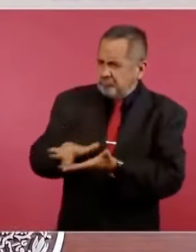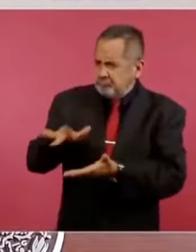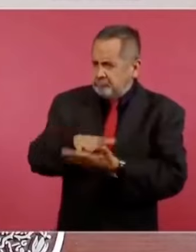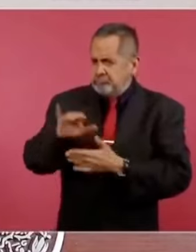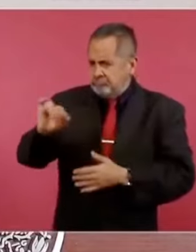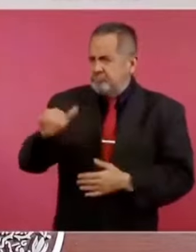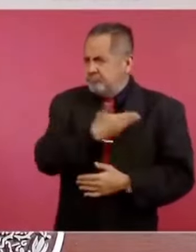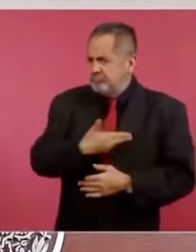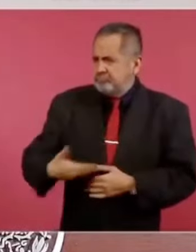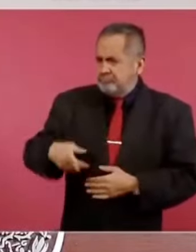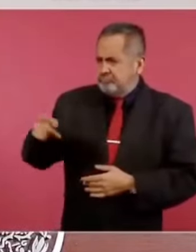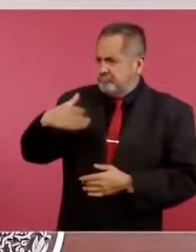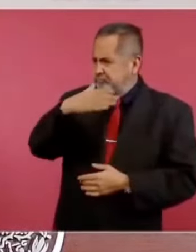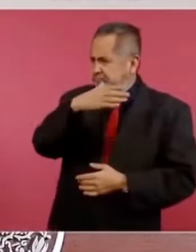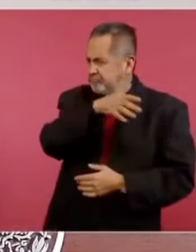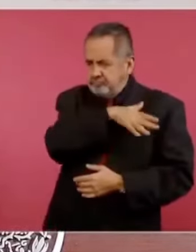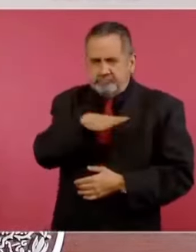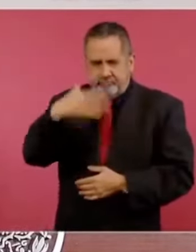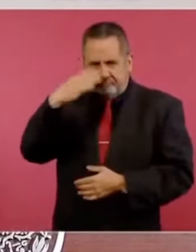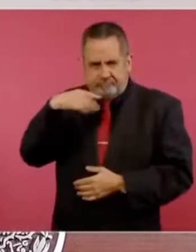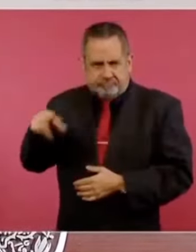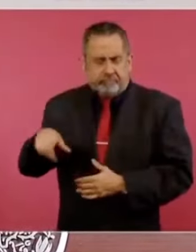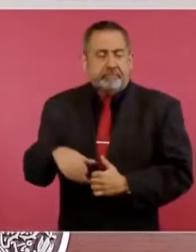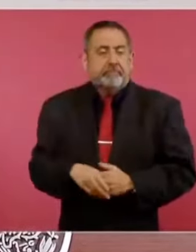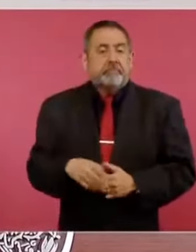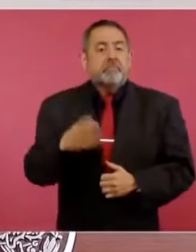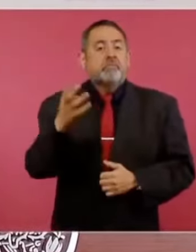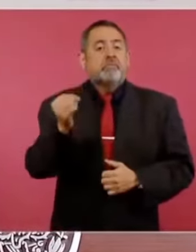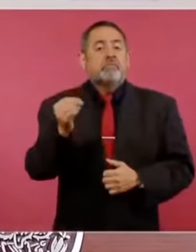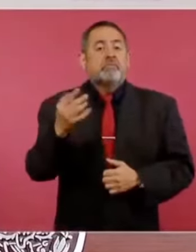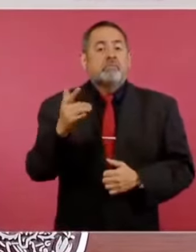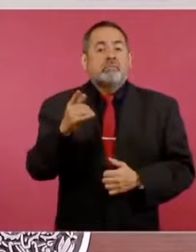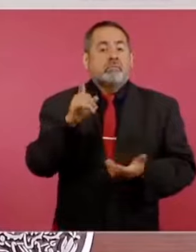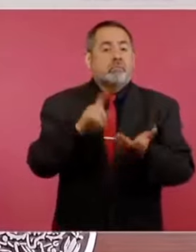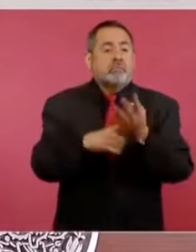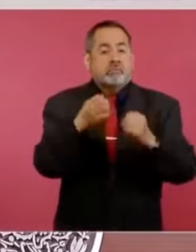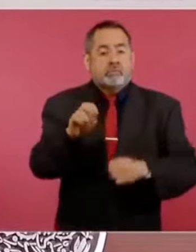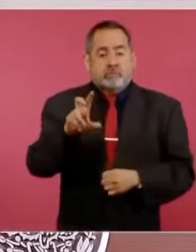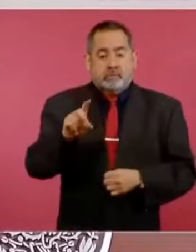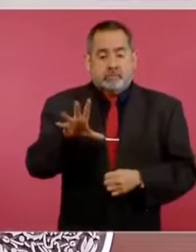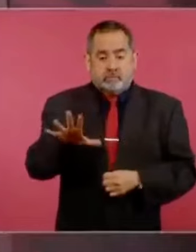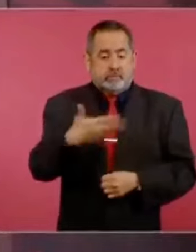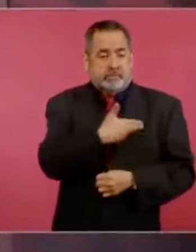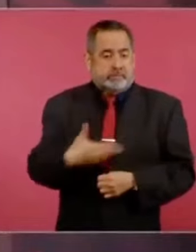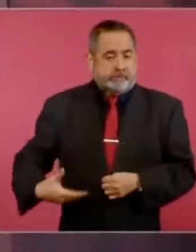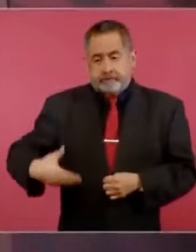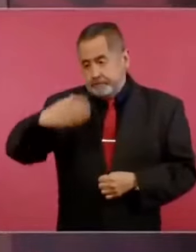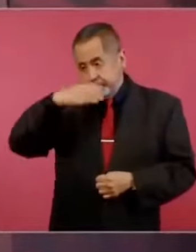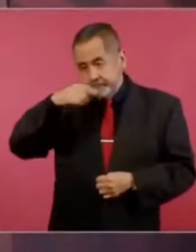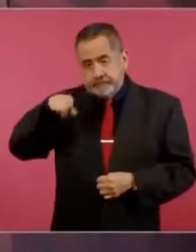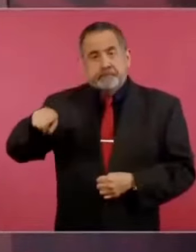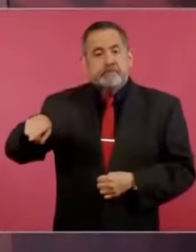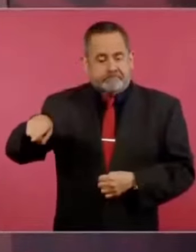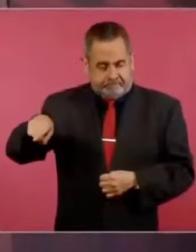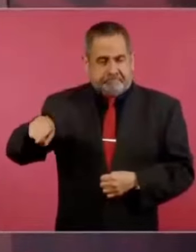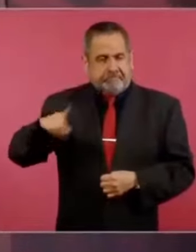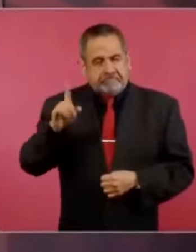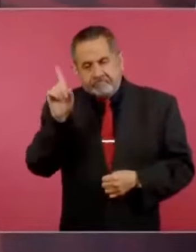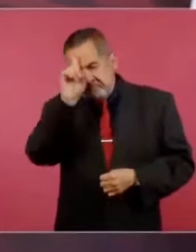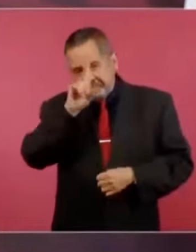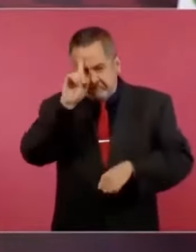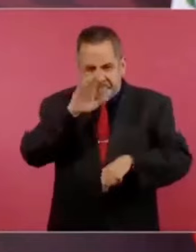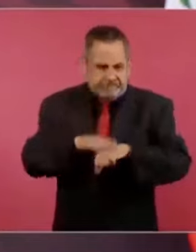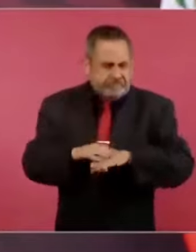Por su parte, desde el 9 de julio de 1935 el presidente Cárdenas recomendó